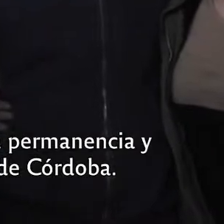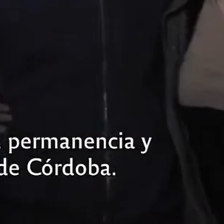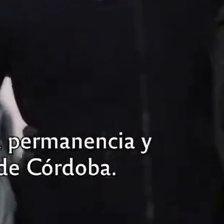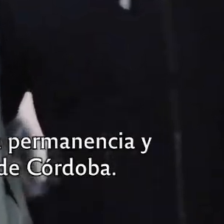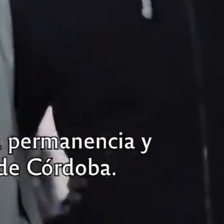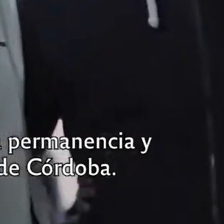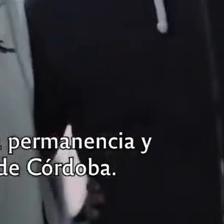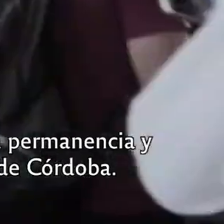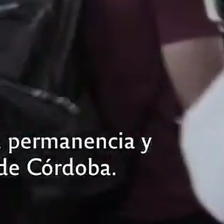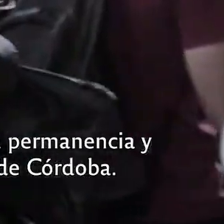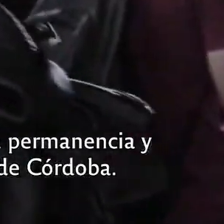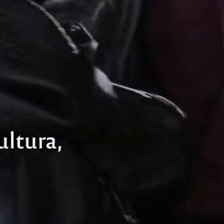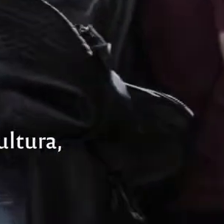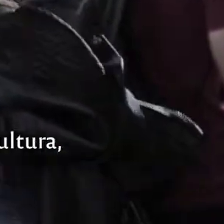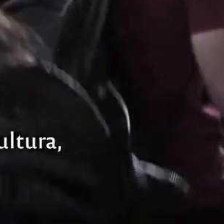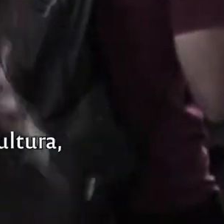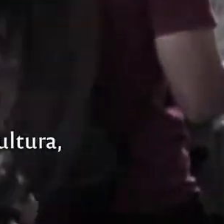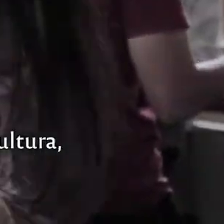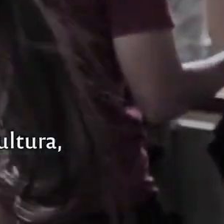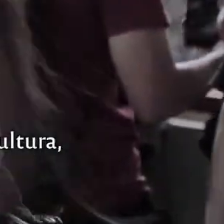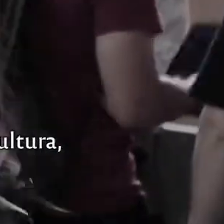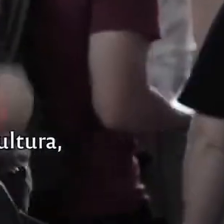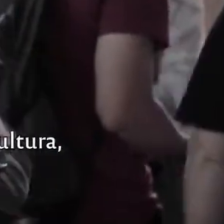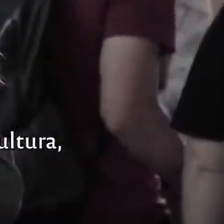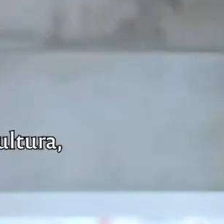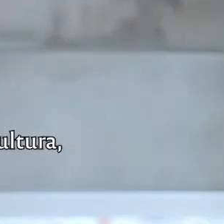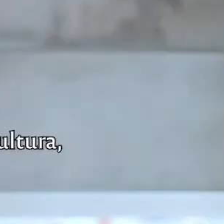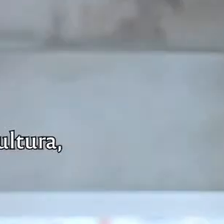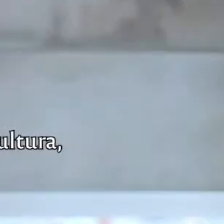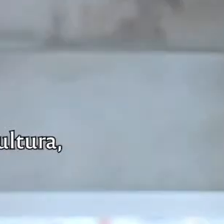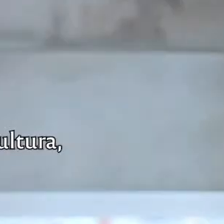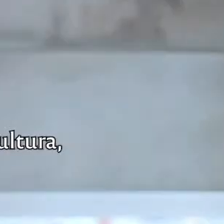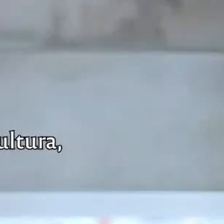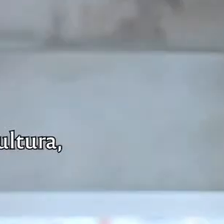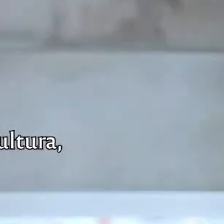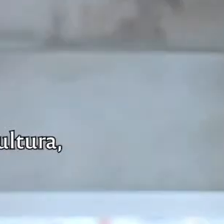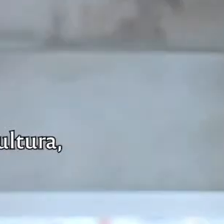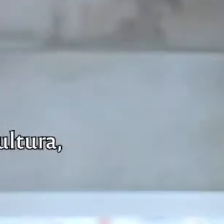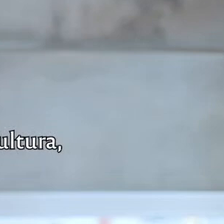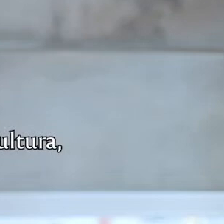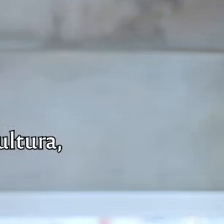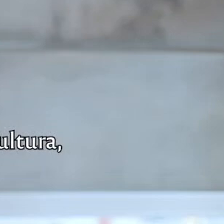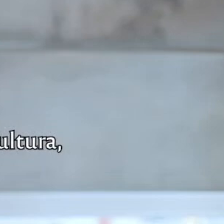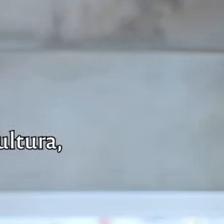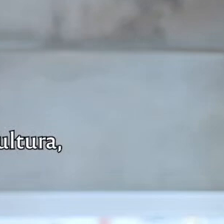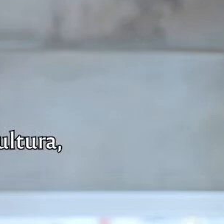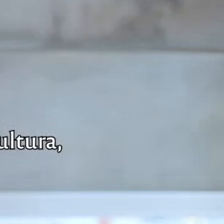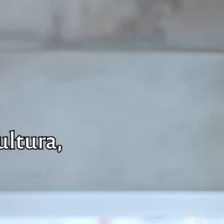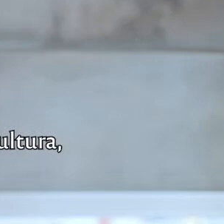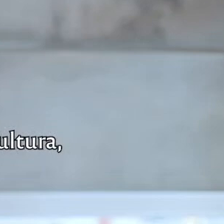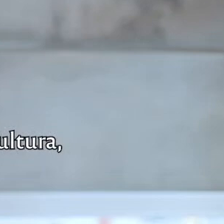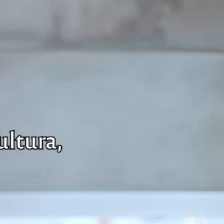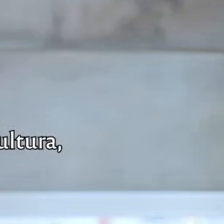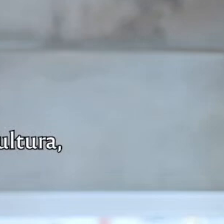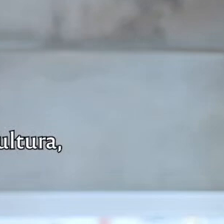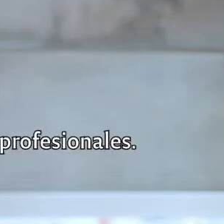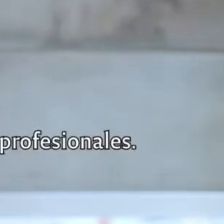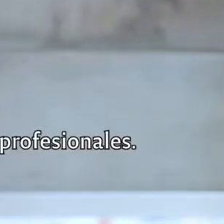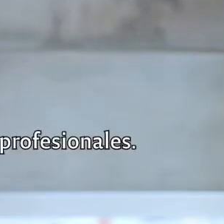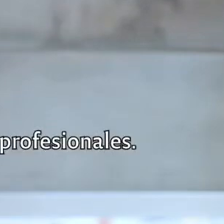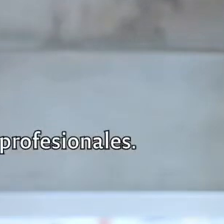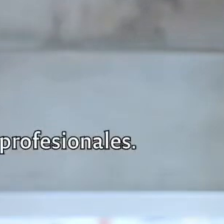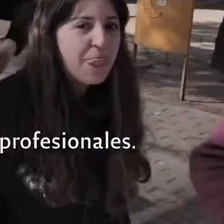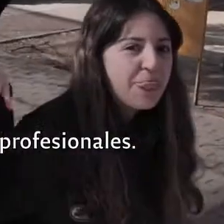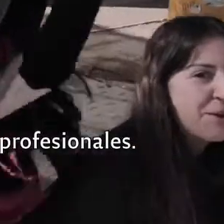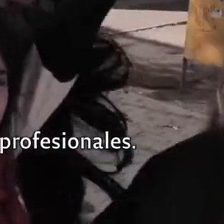dentro de la Universidad Nacional de Córdoba. Es importante su formación, su formación en cultura, en deporte, en compromiso social.